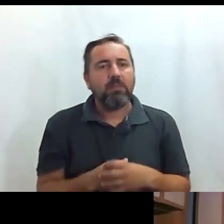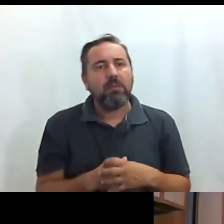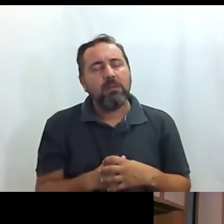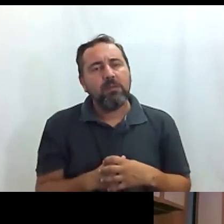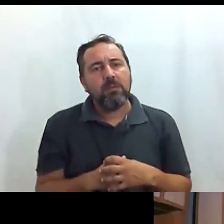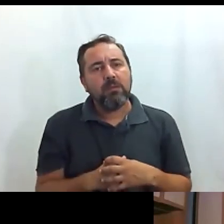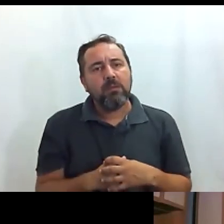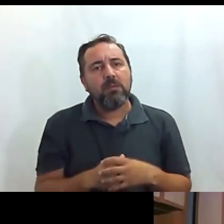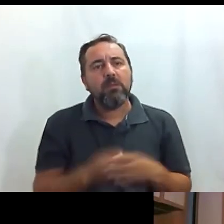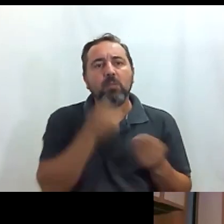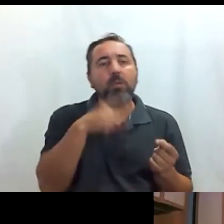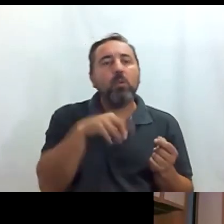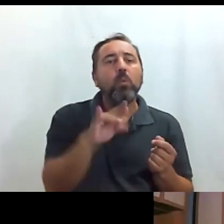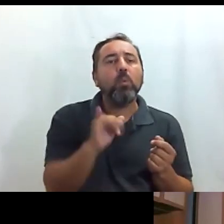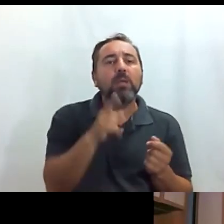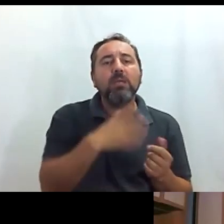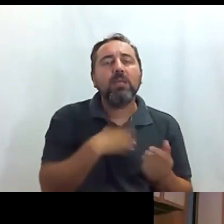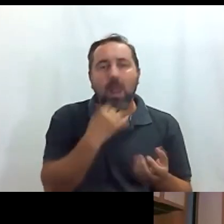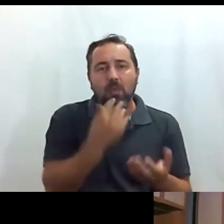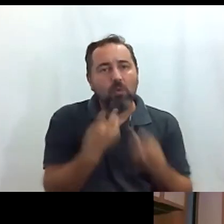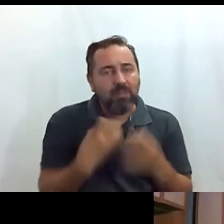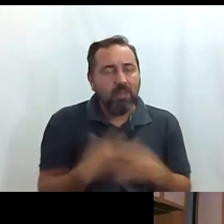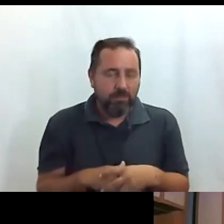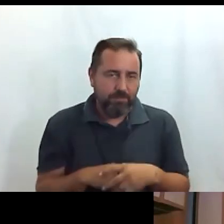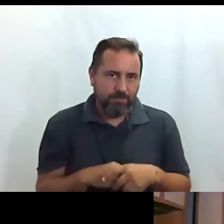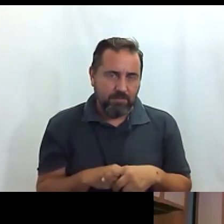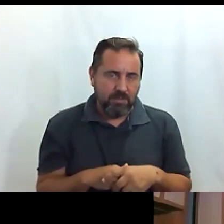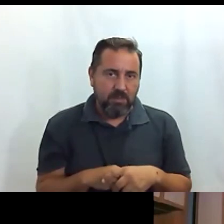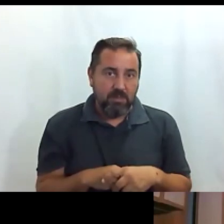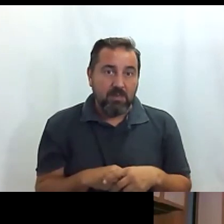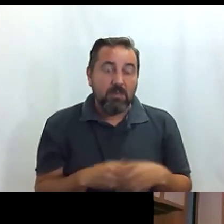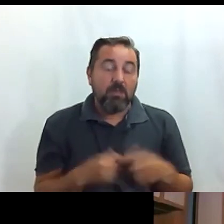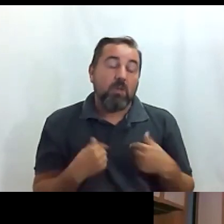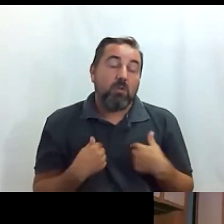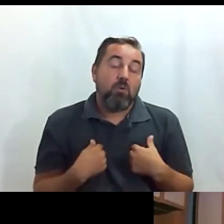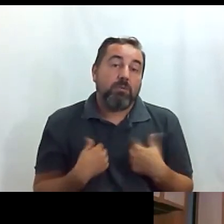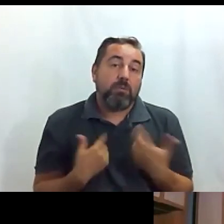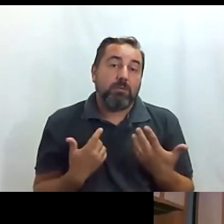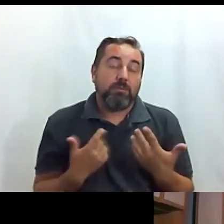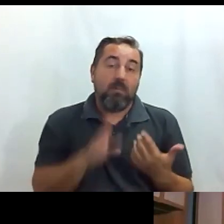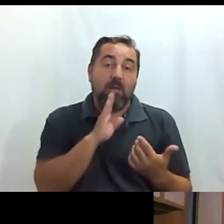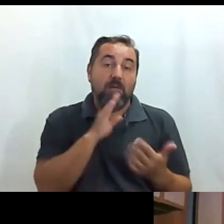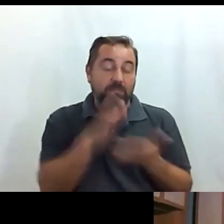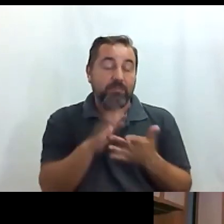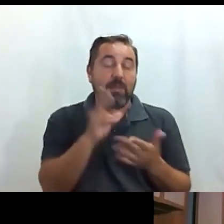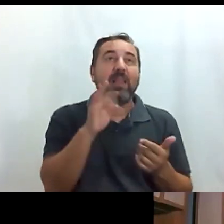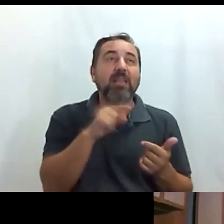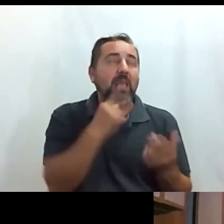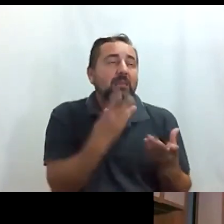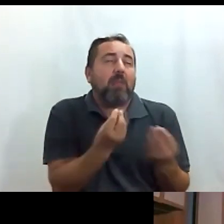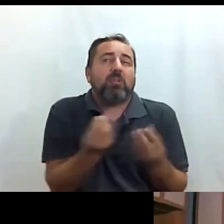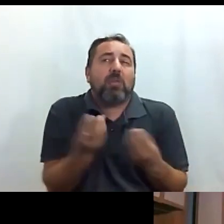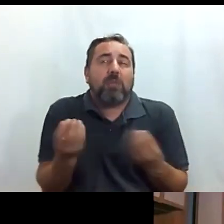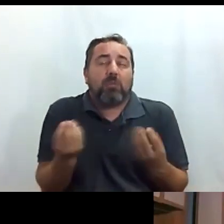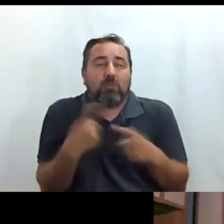Luía no sé tú ¿qué nos quieres recomendar? yo bueno como decía Valentín Madrid tiene tanto tanto tanto